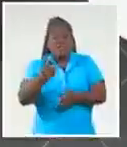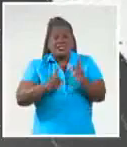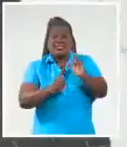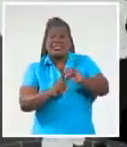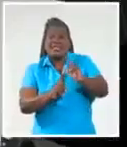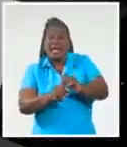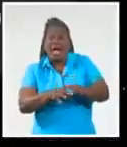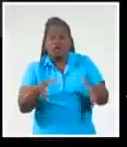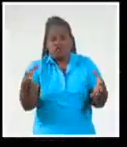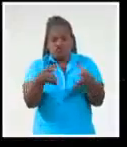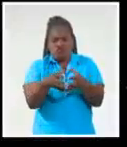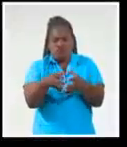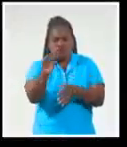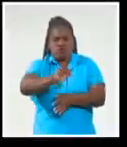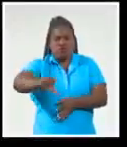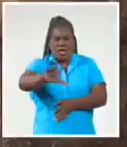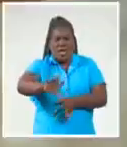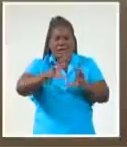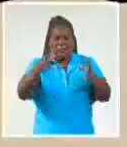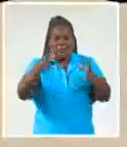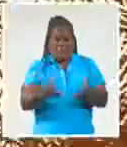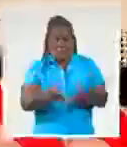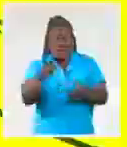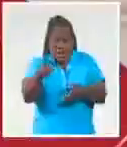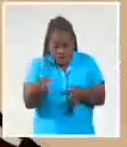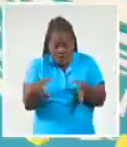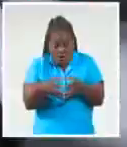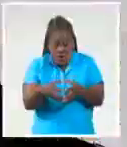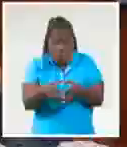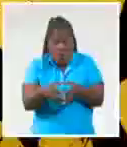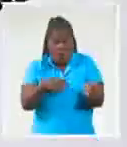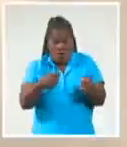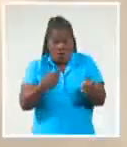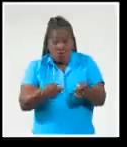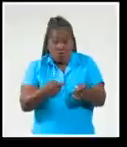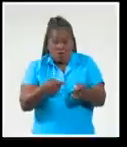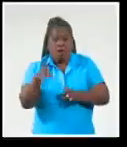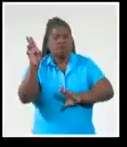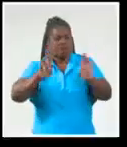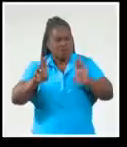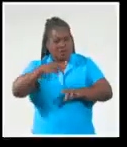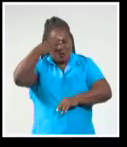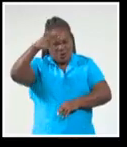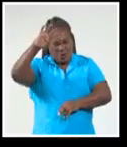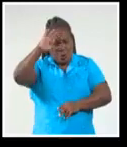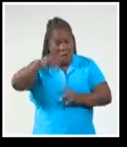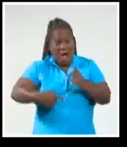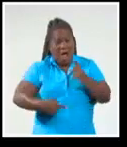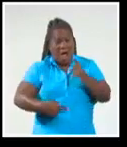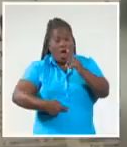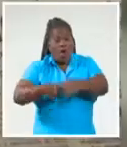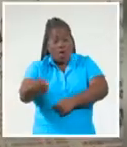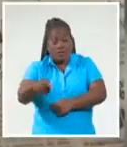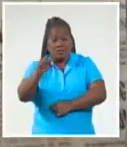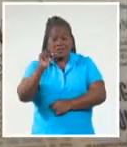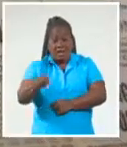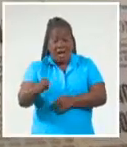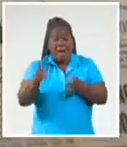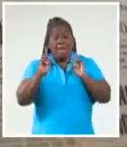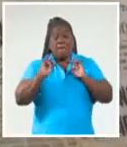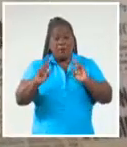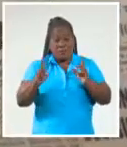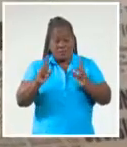en todo el orden. Otro bastión de lucha a favor de Cuba y en contra de la genocida política que este 3 de